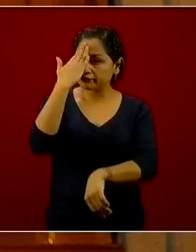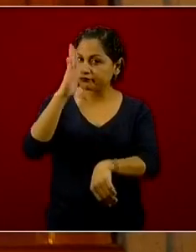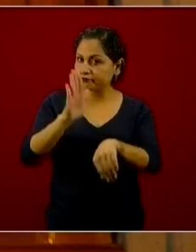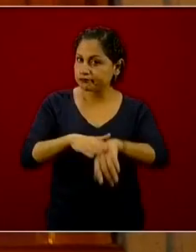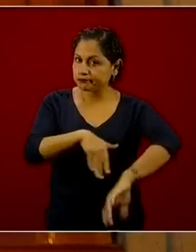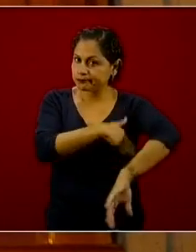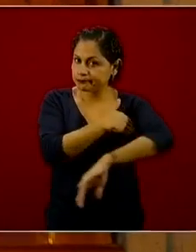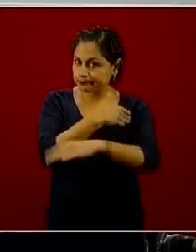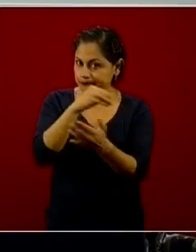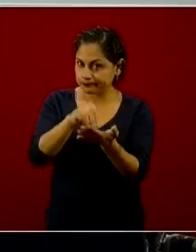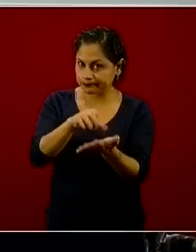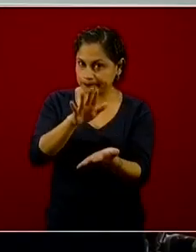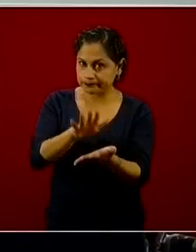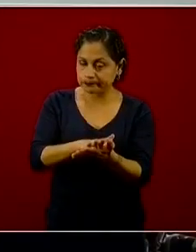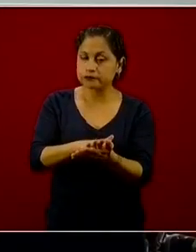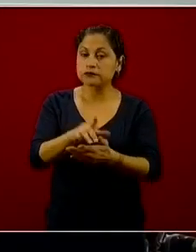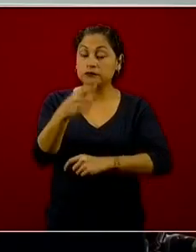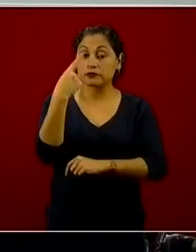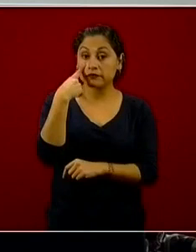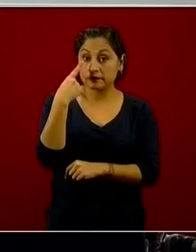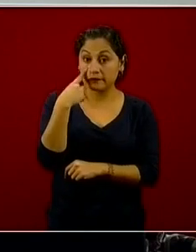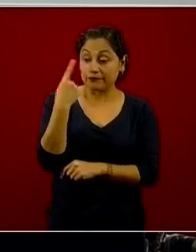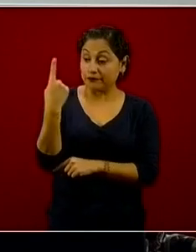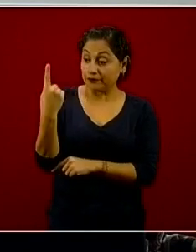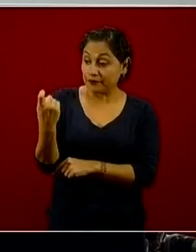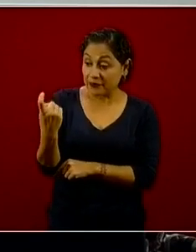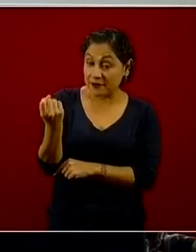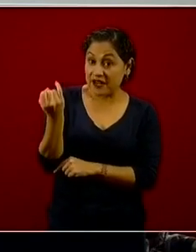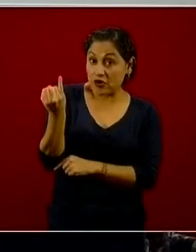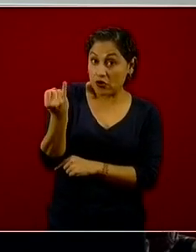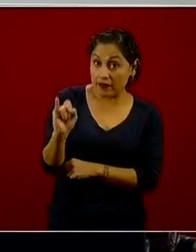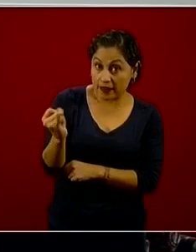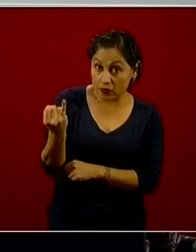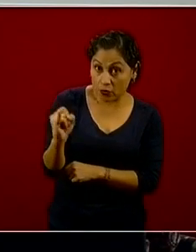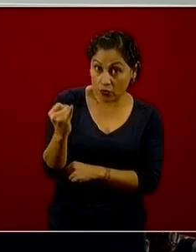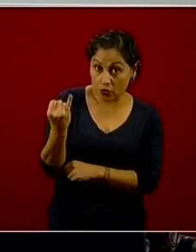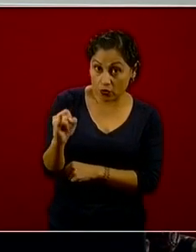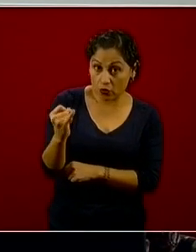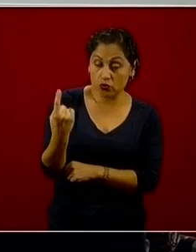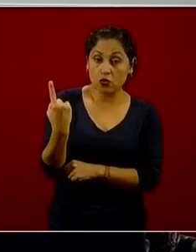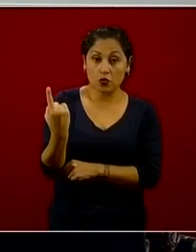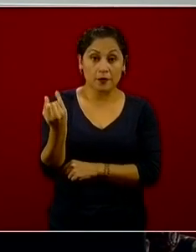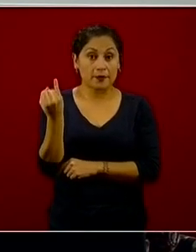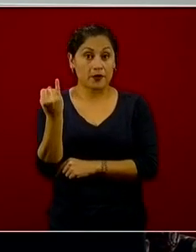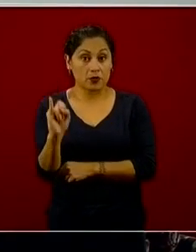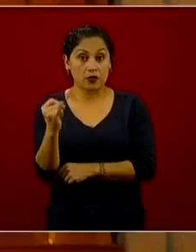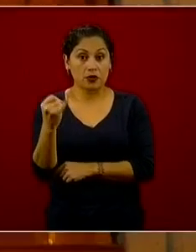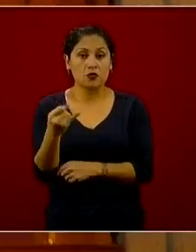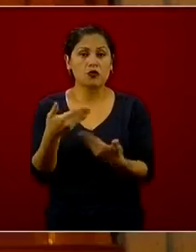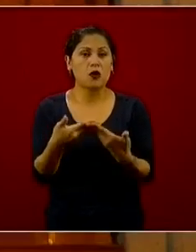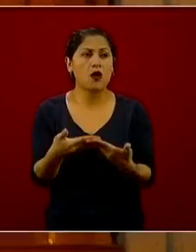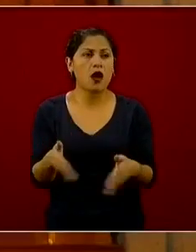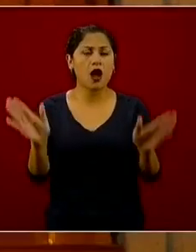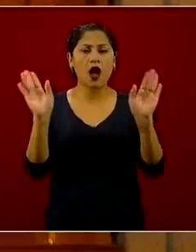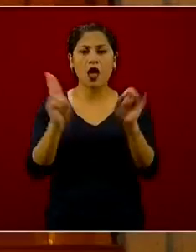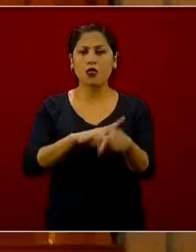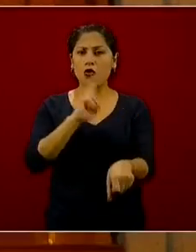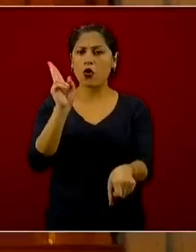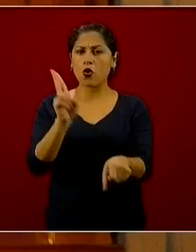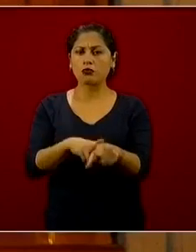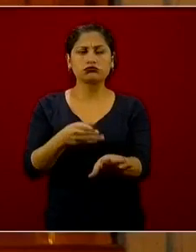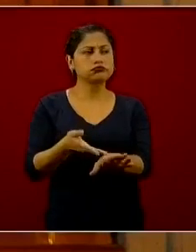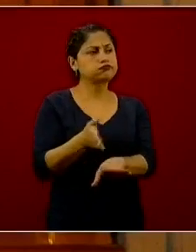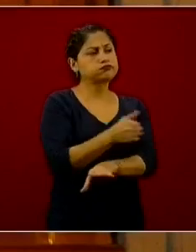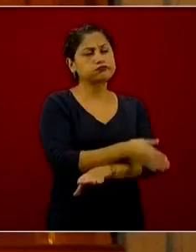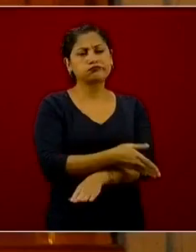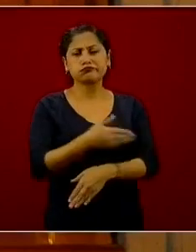ciudadanía que el primero de junio volvemos a la normalidad, volvemos a todas las actividades que veníamos realizando.